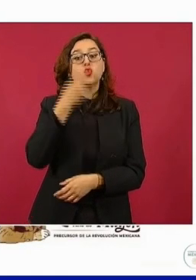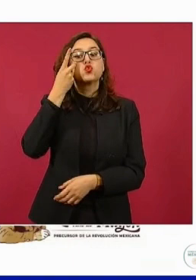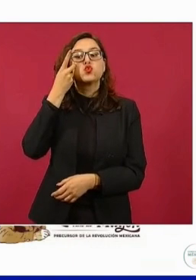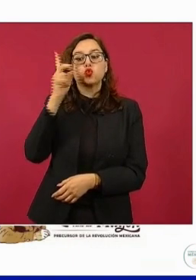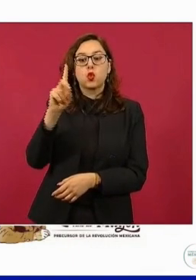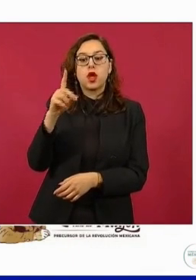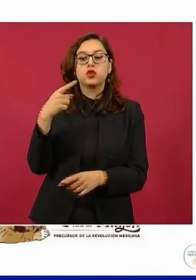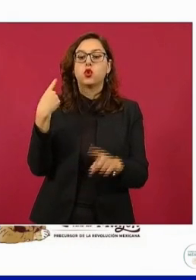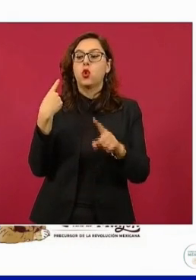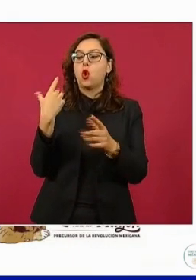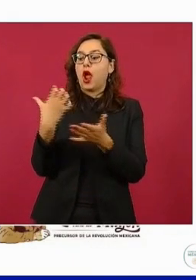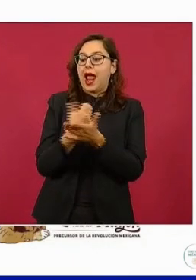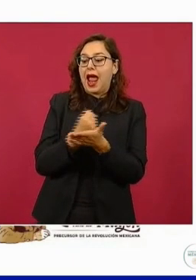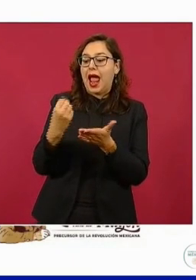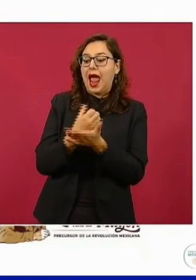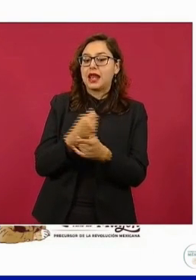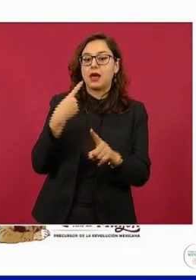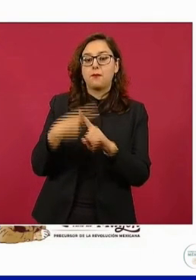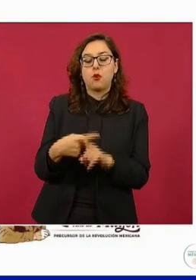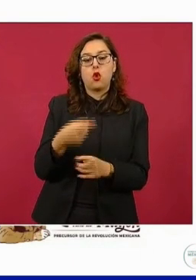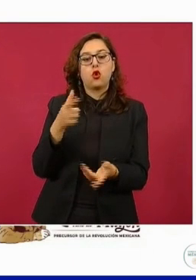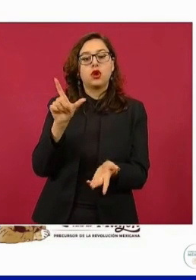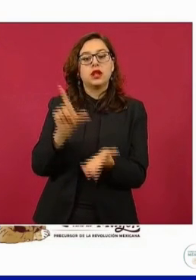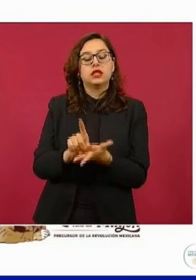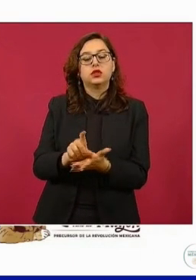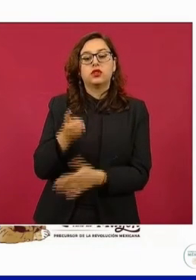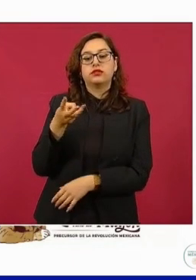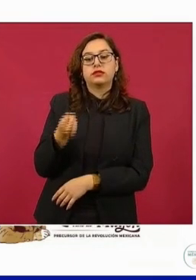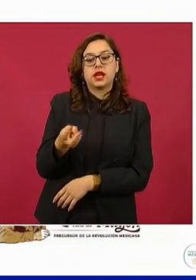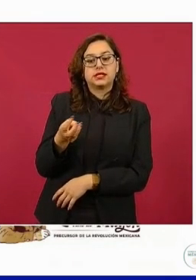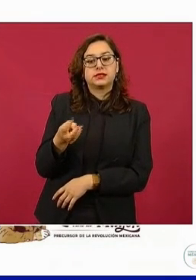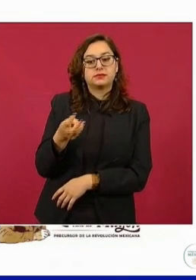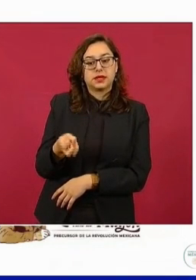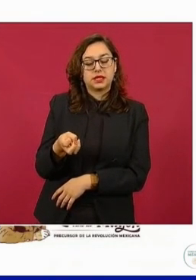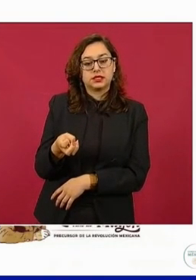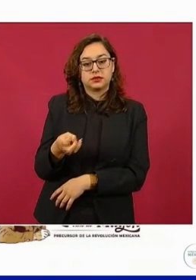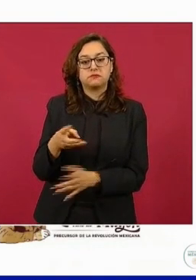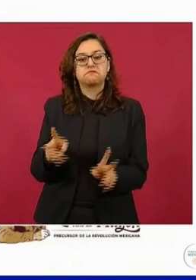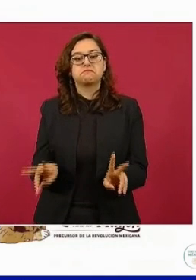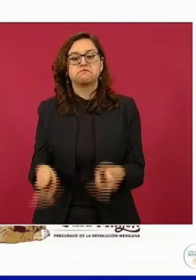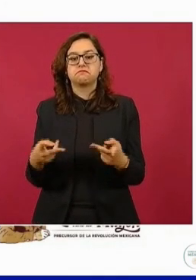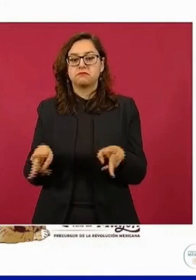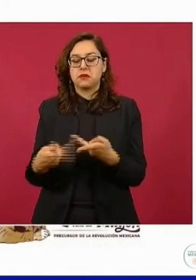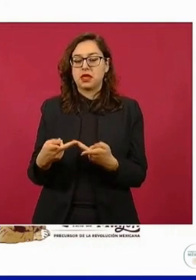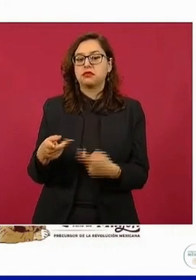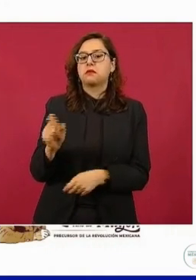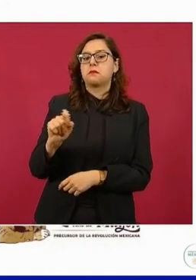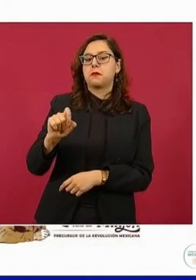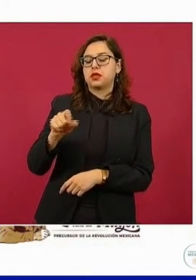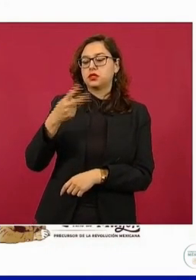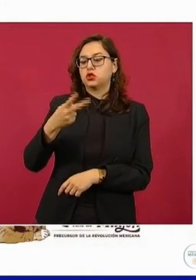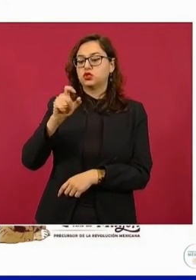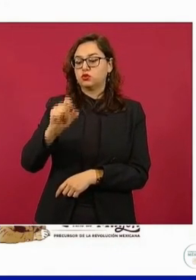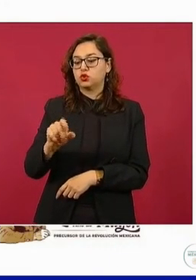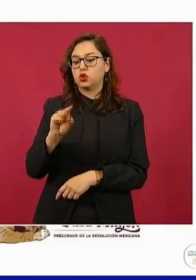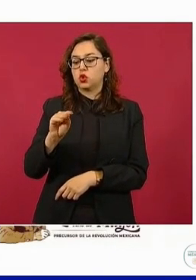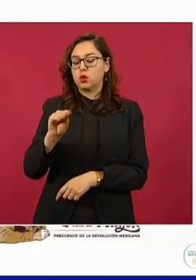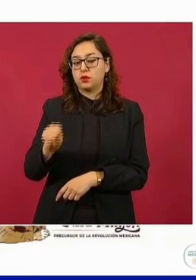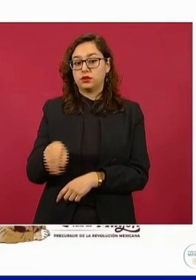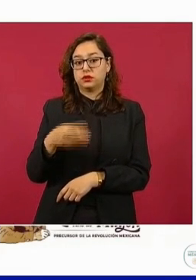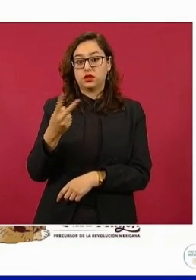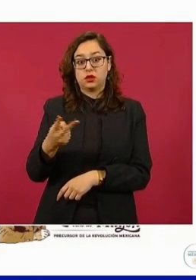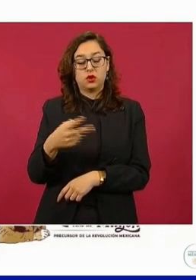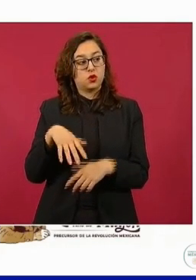centavos, con un precio al público de 22 pesos con 92 centavos por litro. Estos